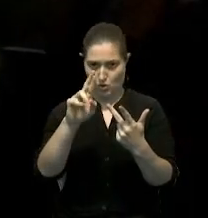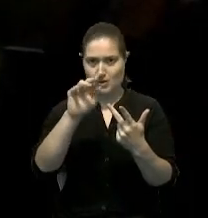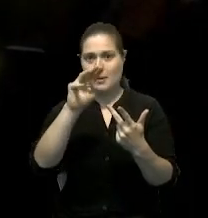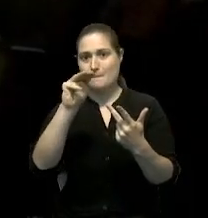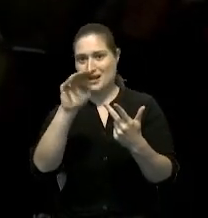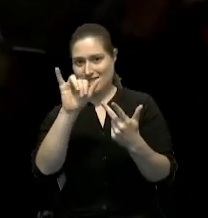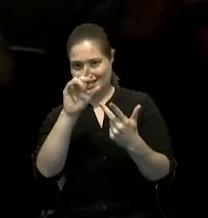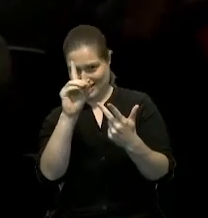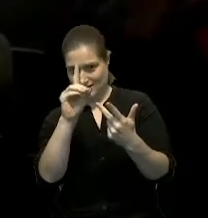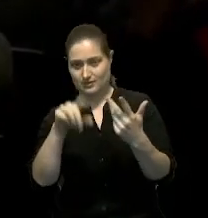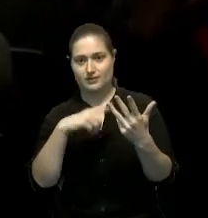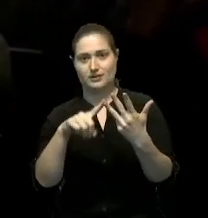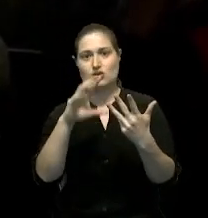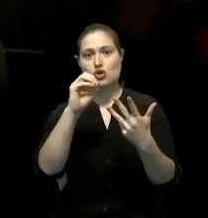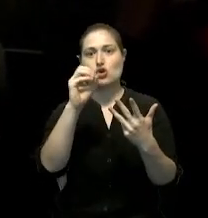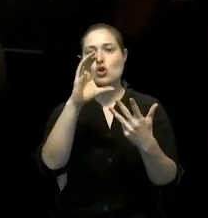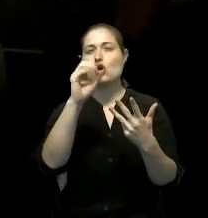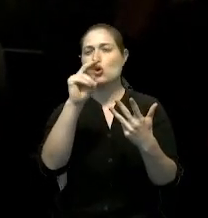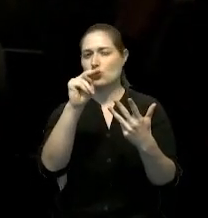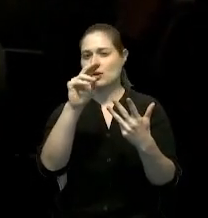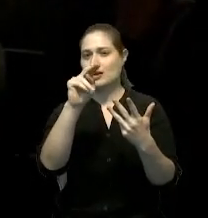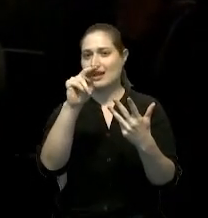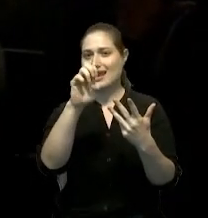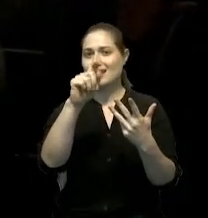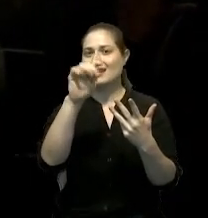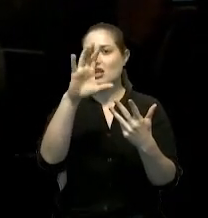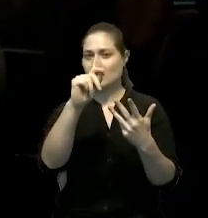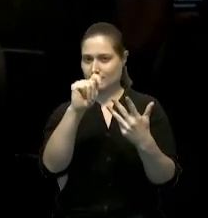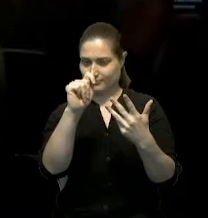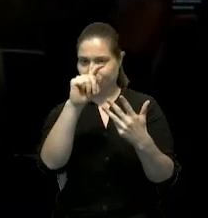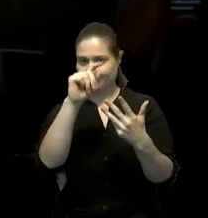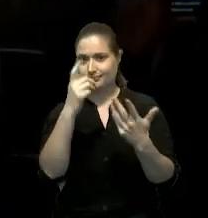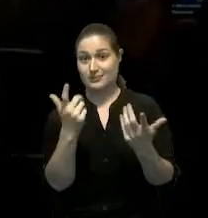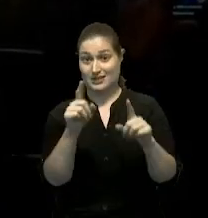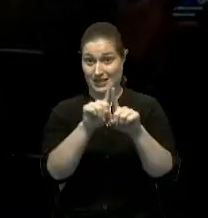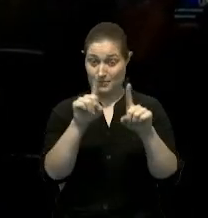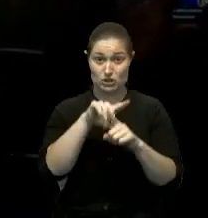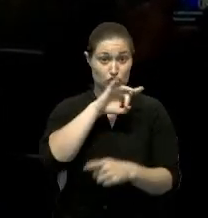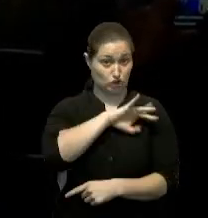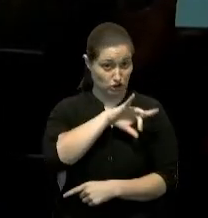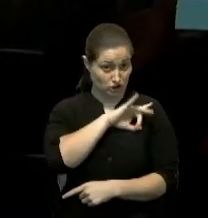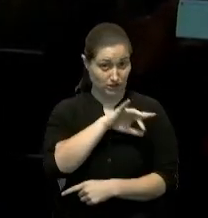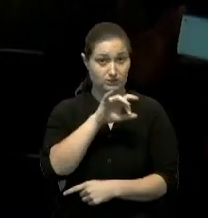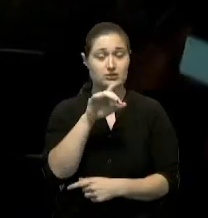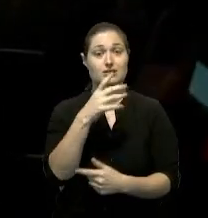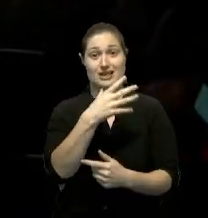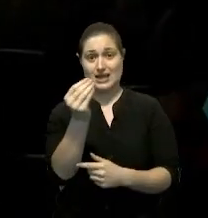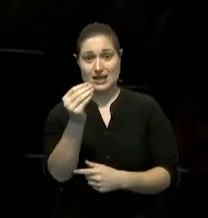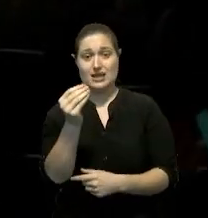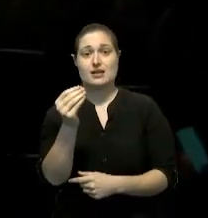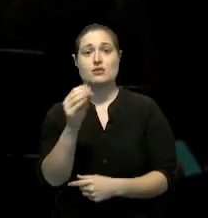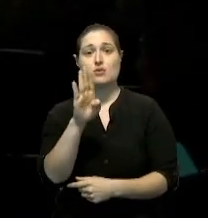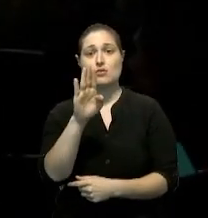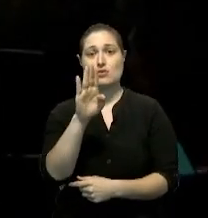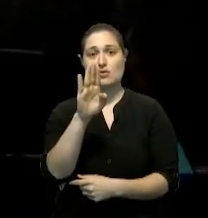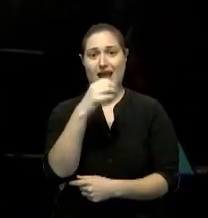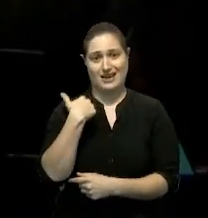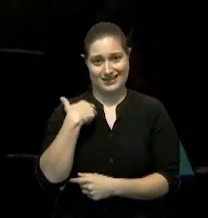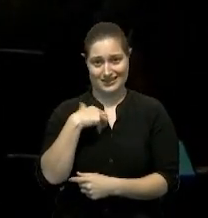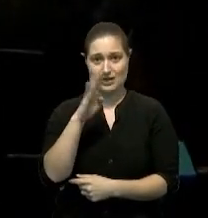Eso está en proceso. También consulados en Santiago de Chile y también en Buenos Aires, Argentina.